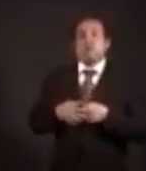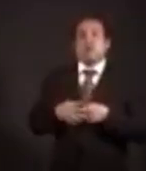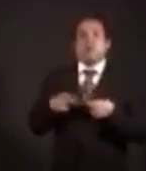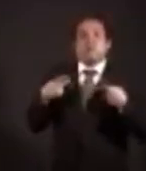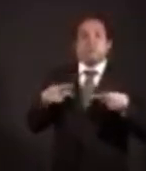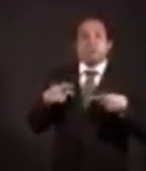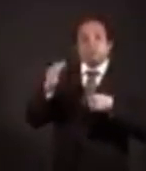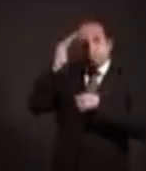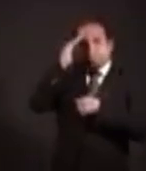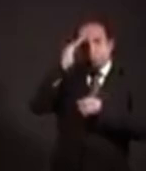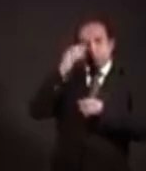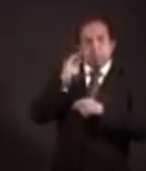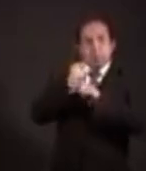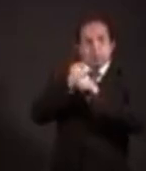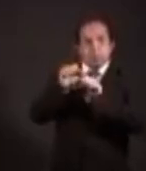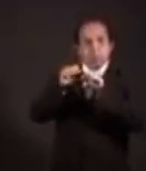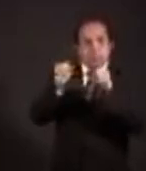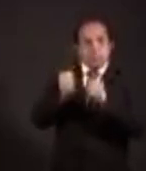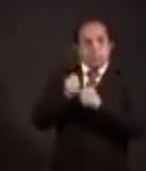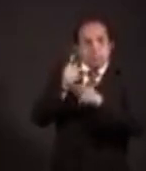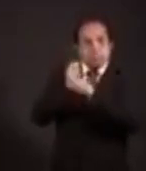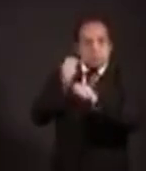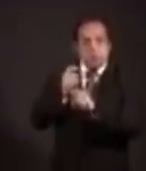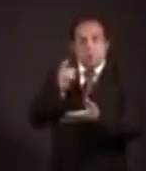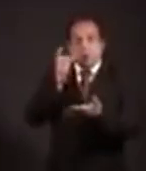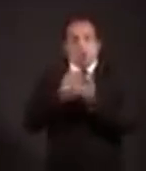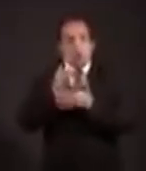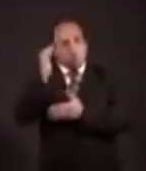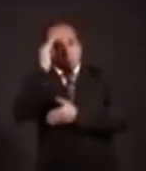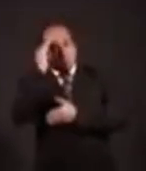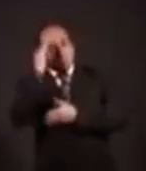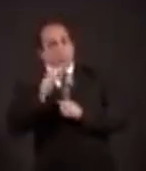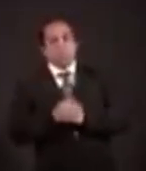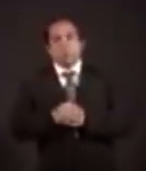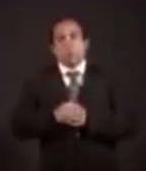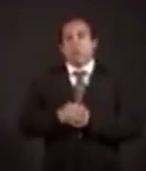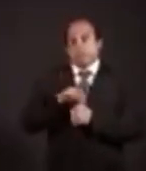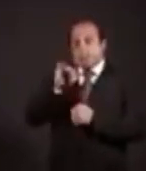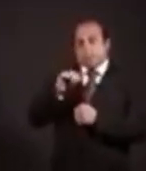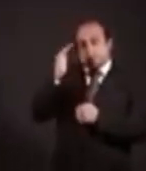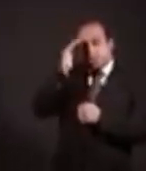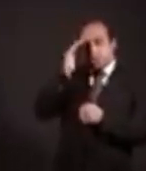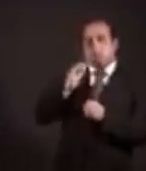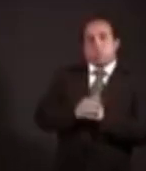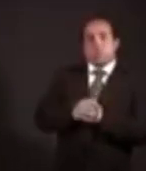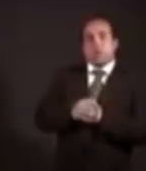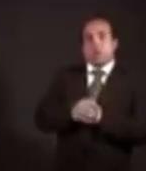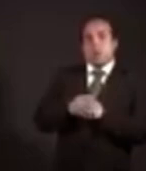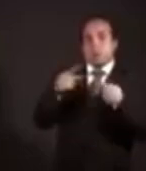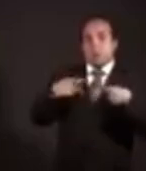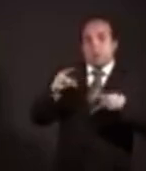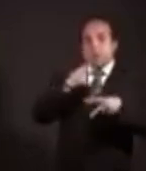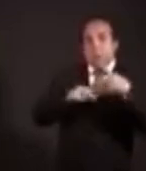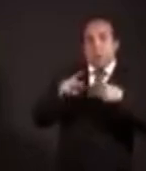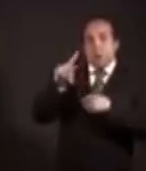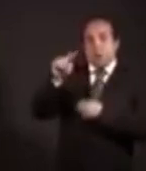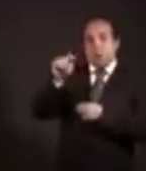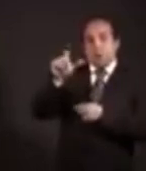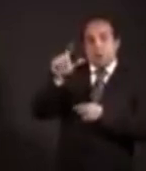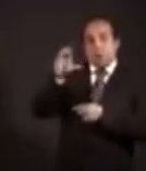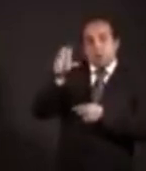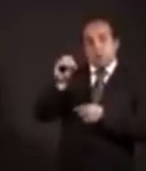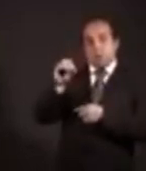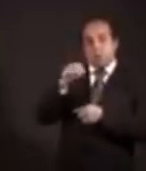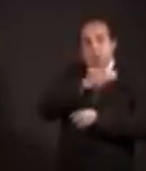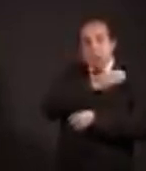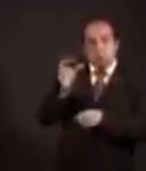sería para familiarizar? Para familiarizar, claro que la gente que venga de Tlalpesco a Campo Revolución, pues tendrá un